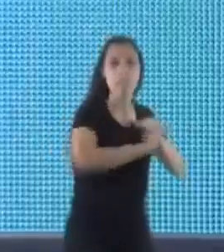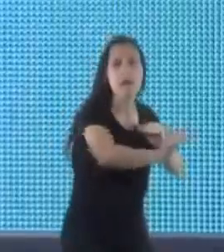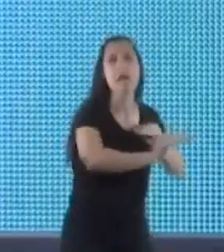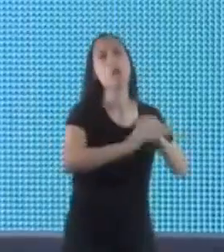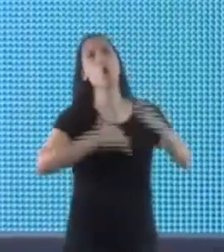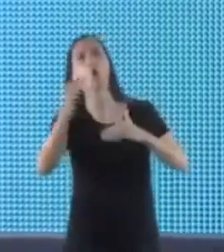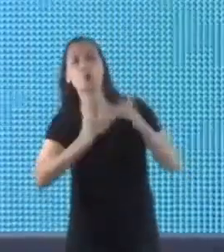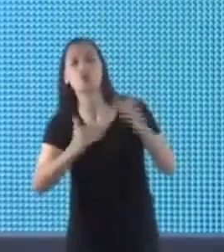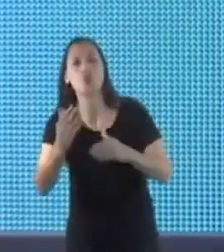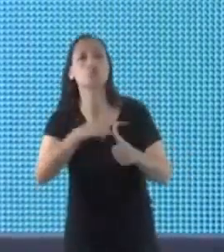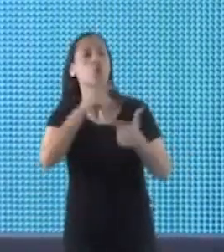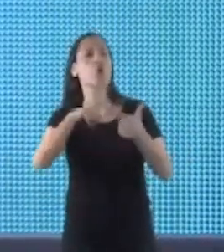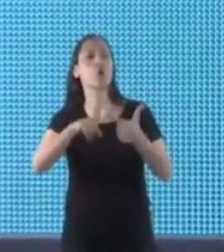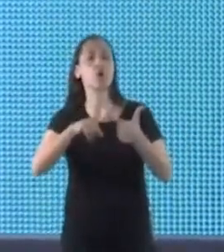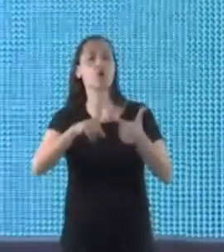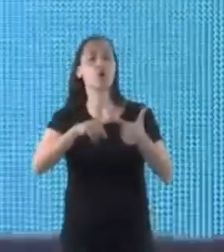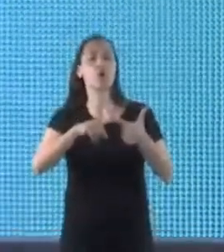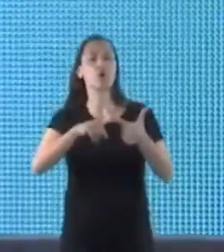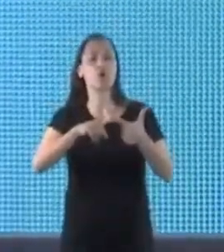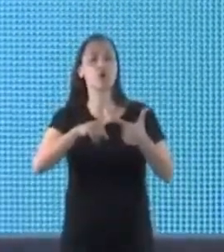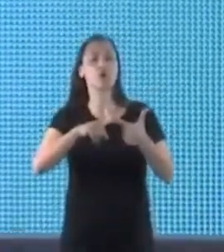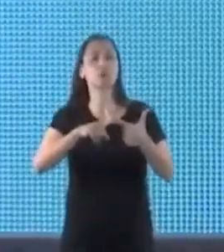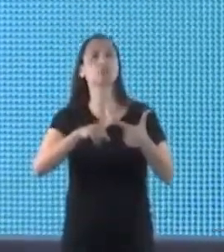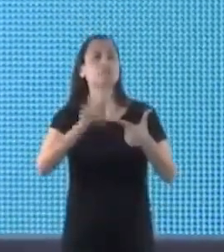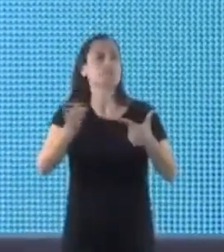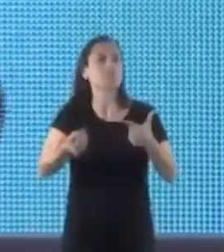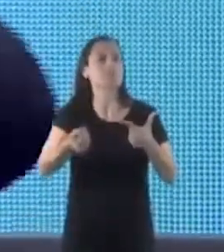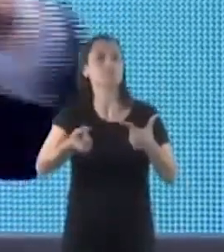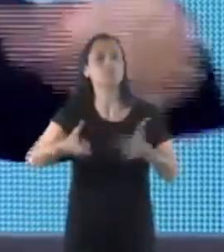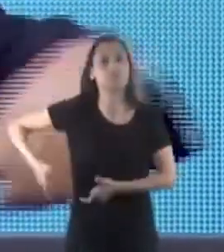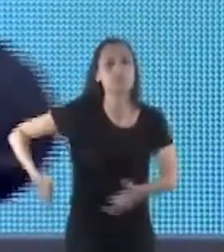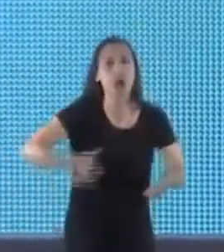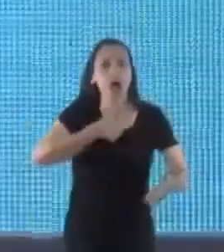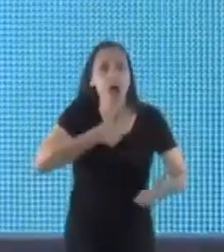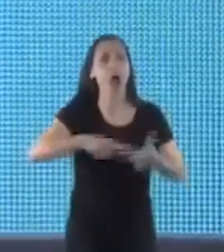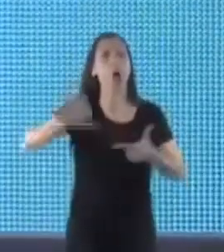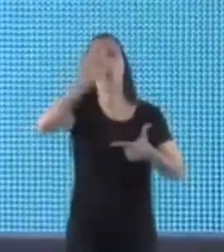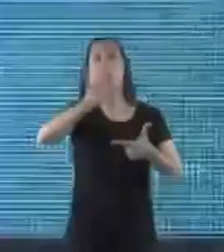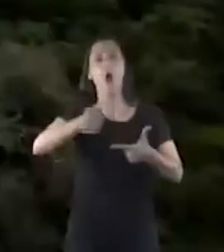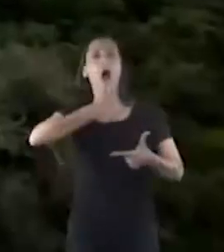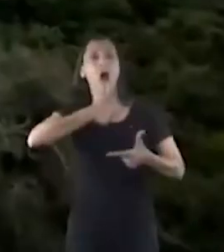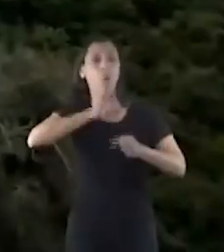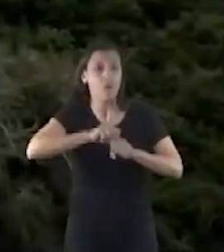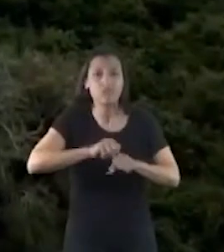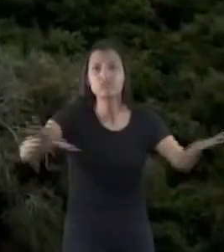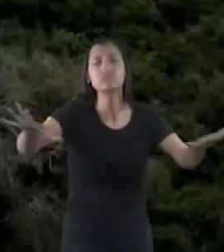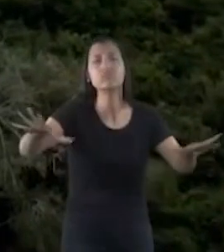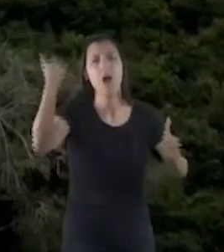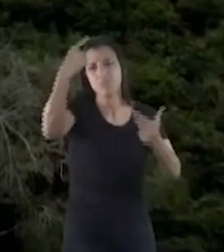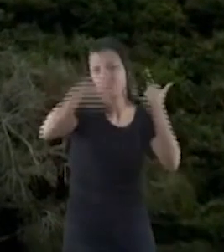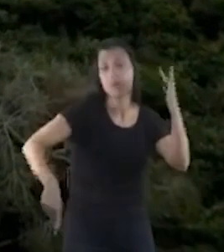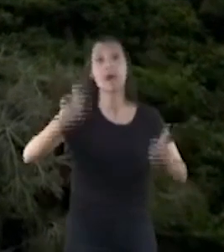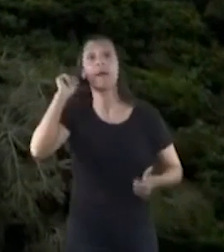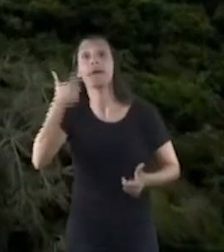tratamiento de aguas servidas, la distribución de agua, la distribución de